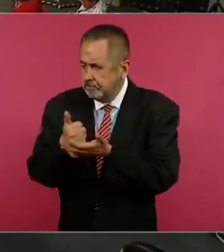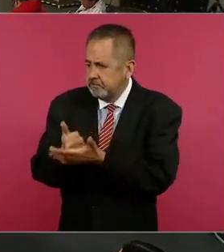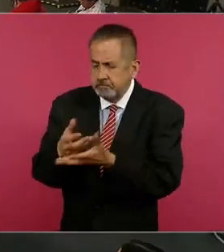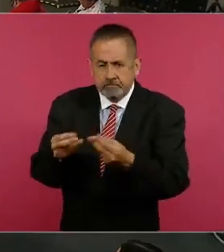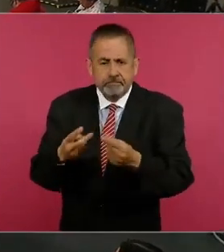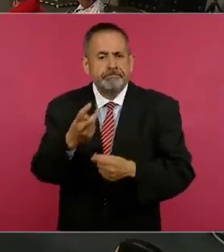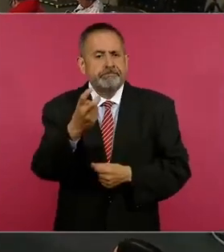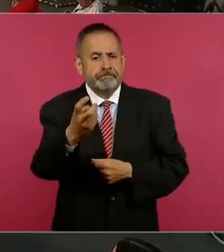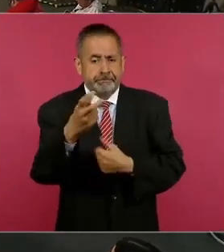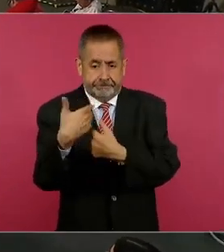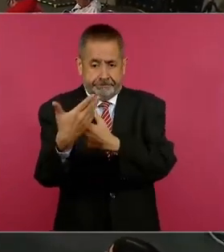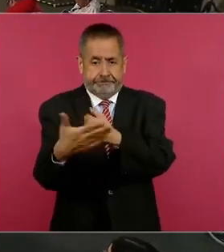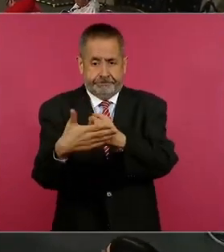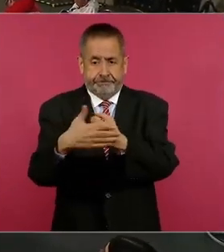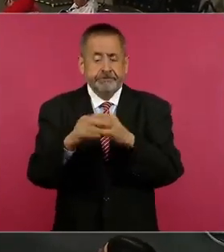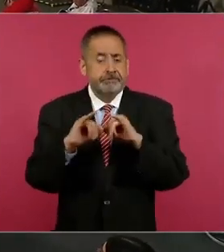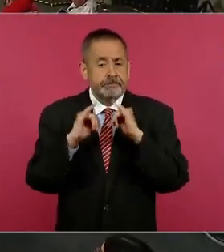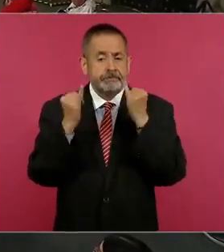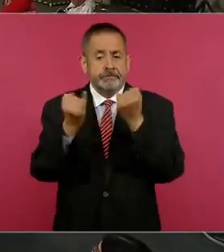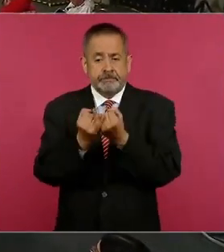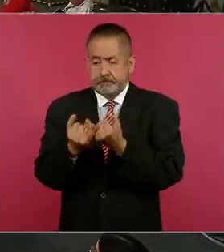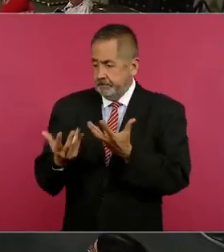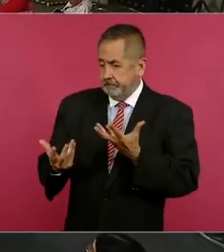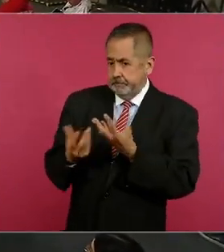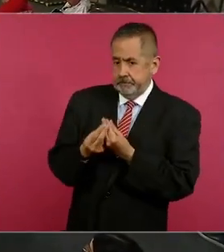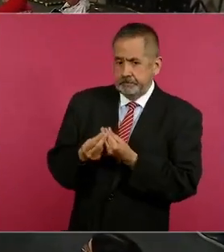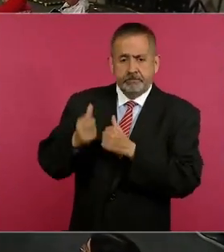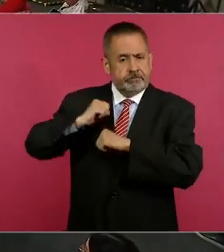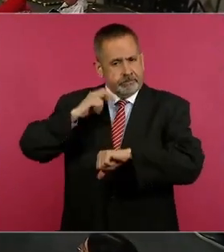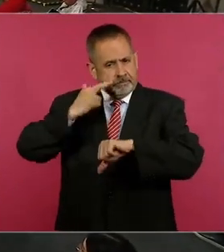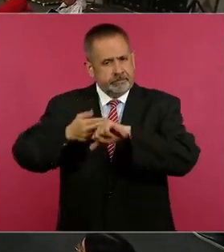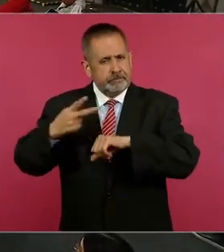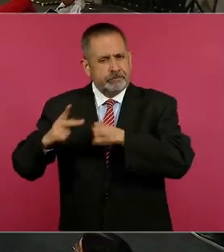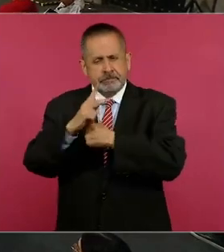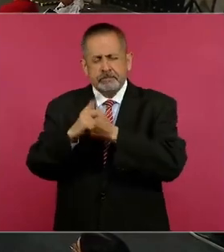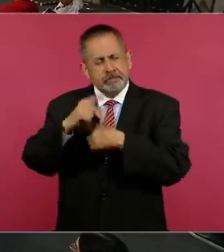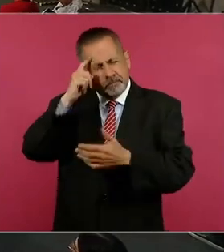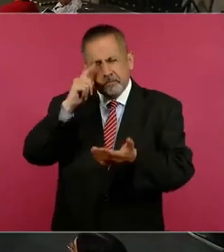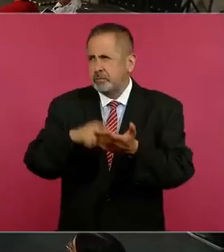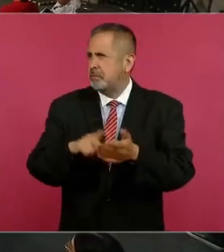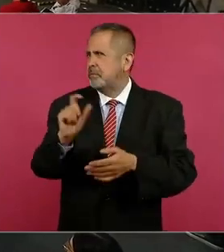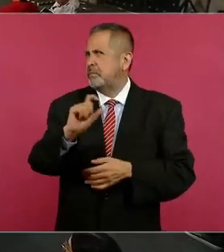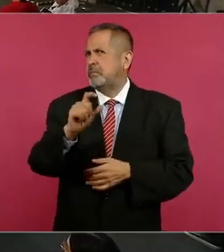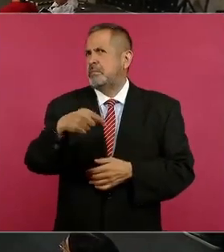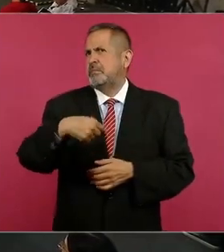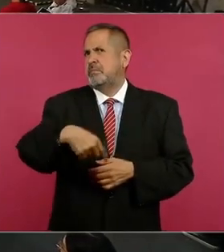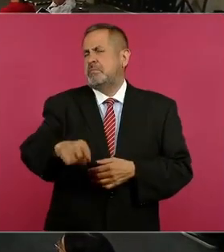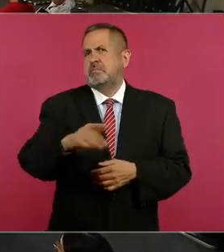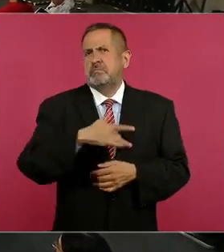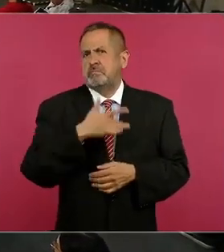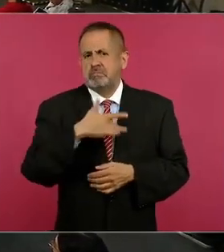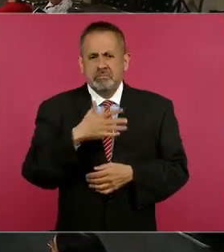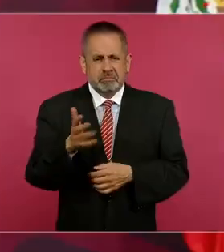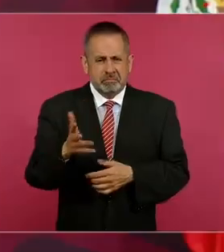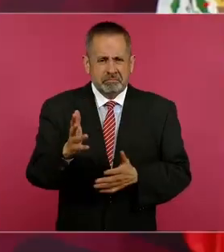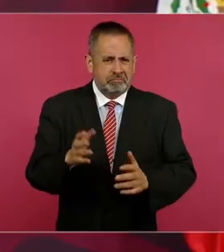vamos a tener esta reunión con los cancilleres. Yo creo que en